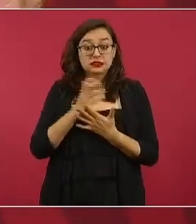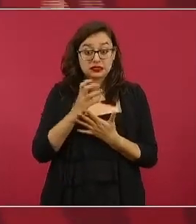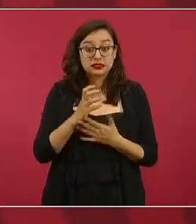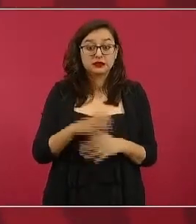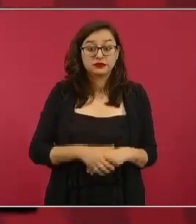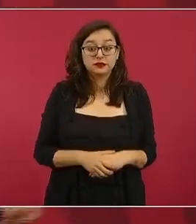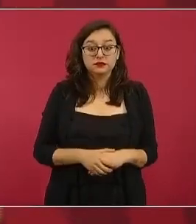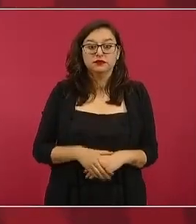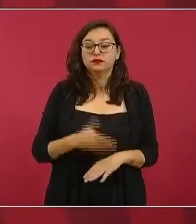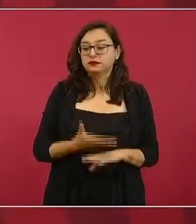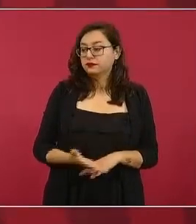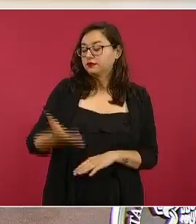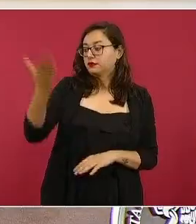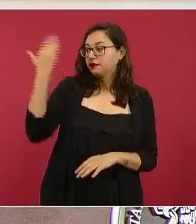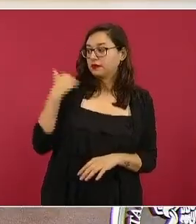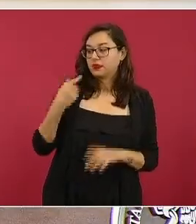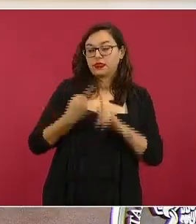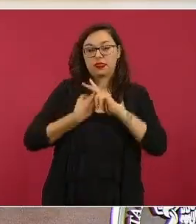querían que